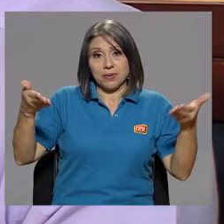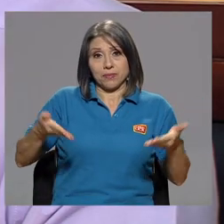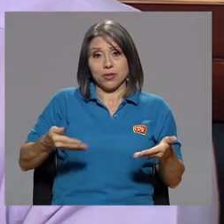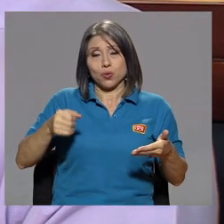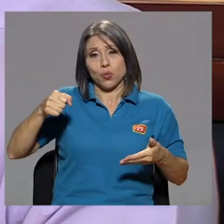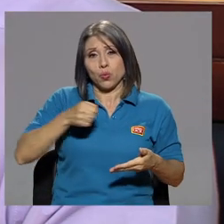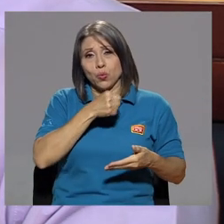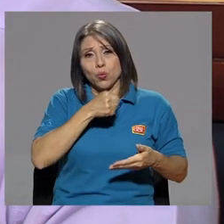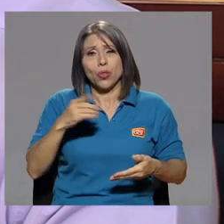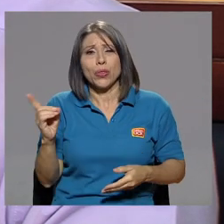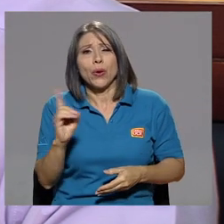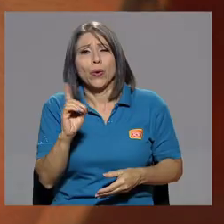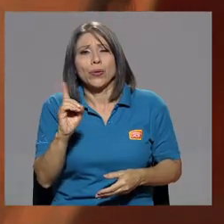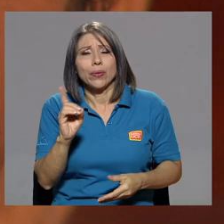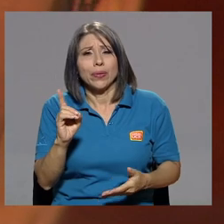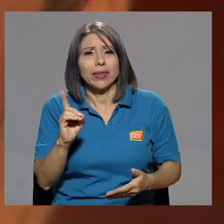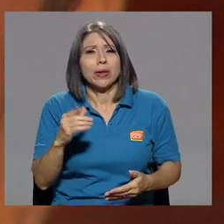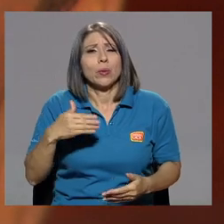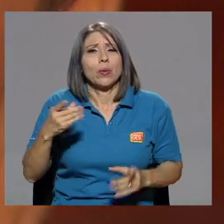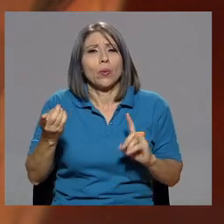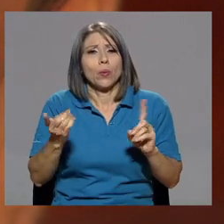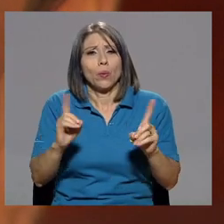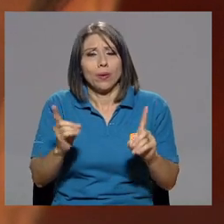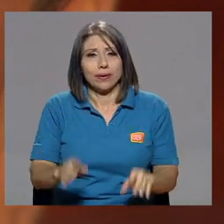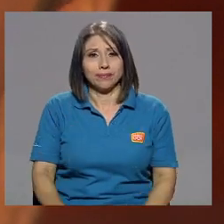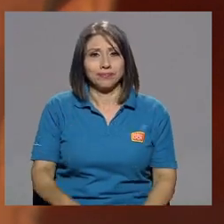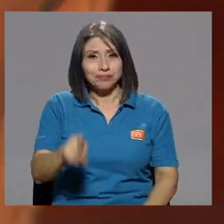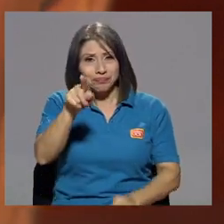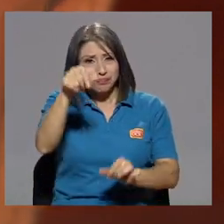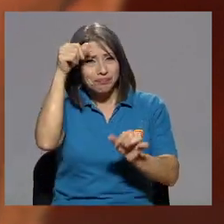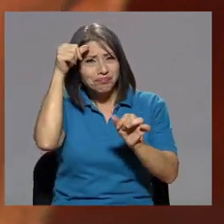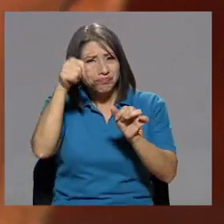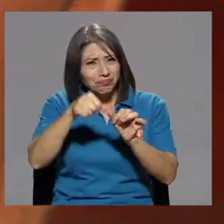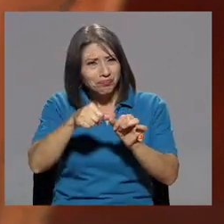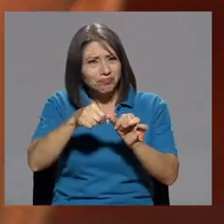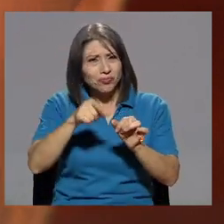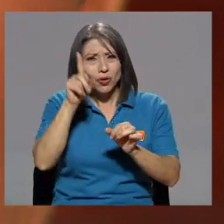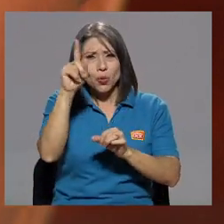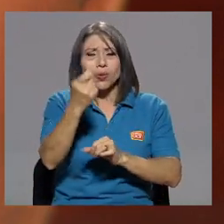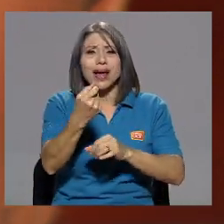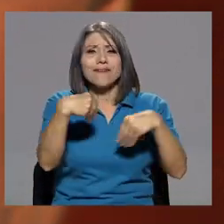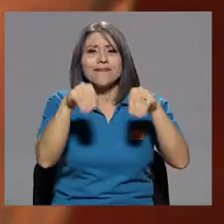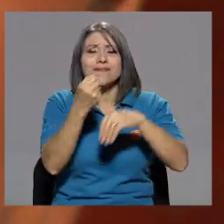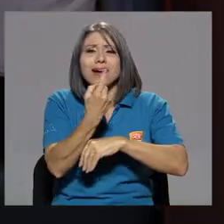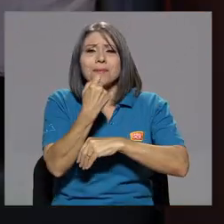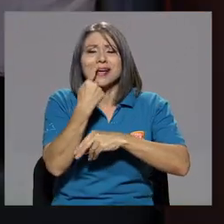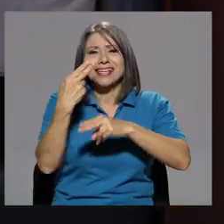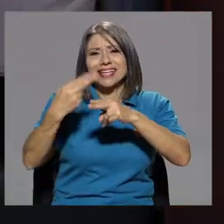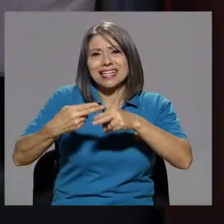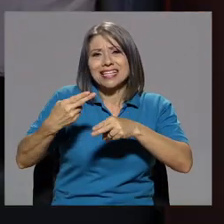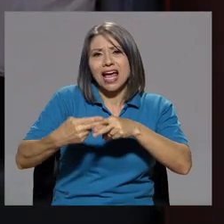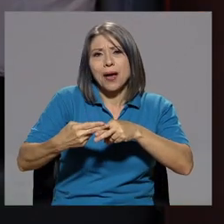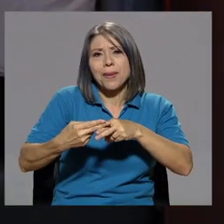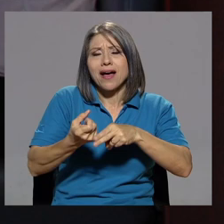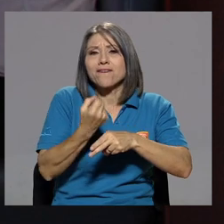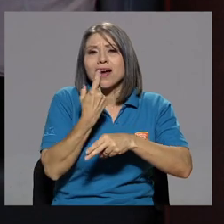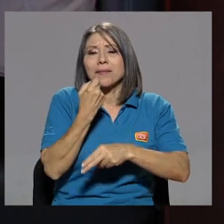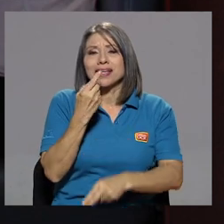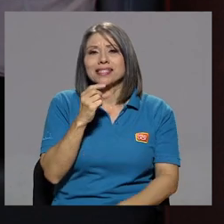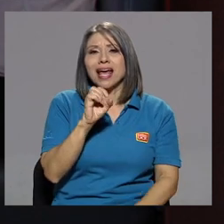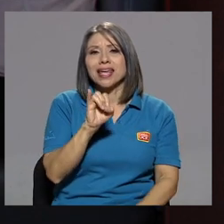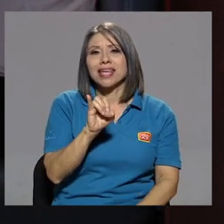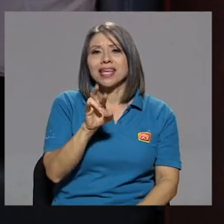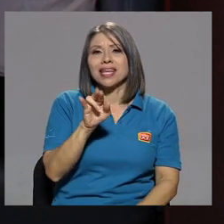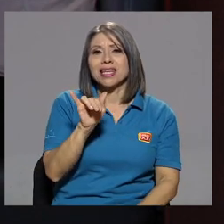y dónde la hizo? Bueno, yo estaba, ¿se acuerdan ustedes una farmacia que se llama la Farmacia